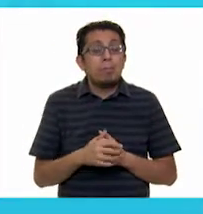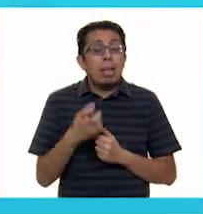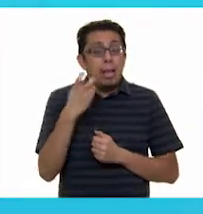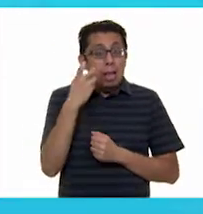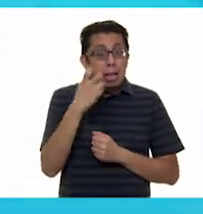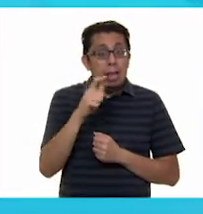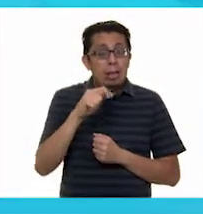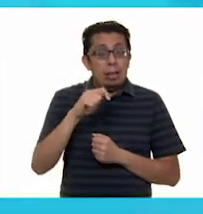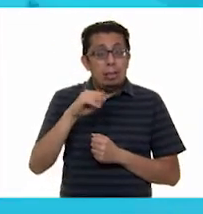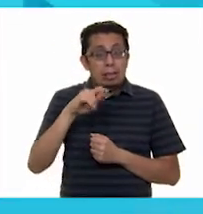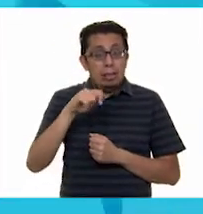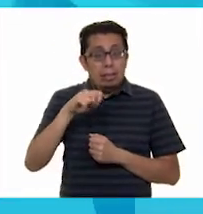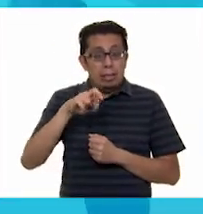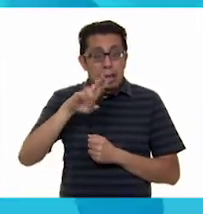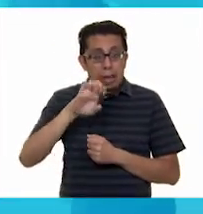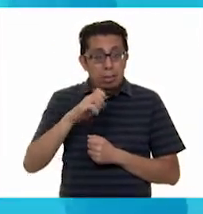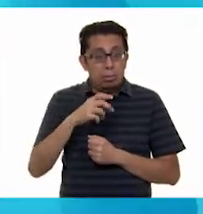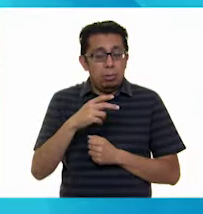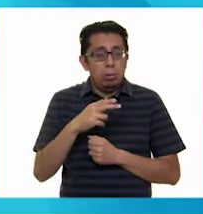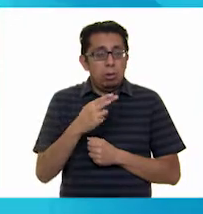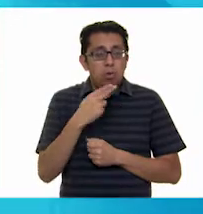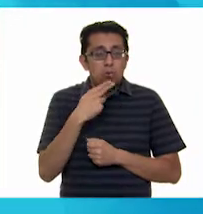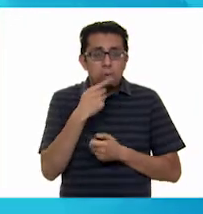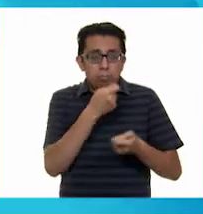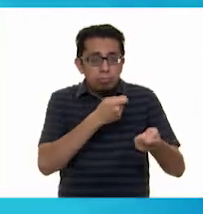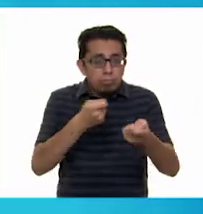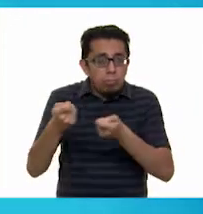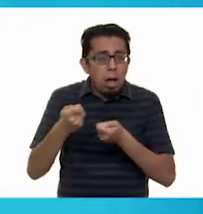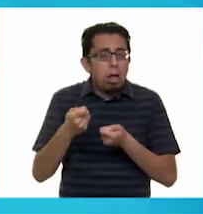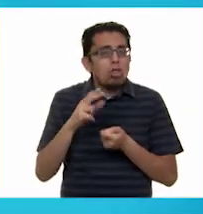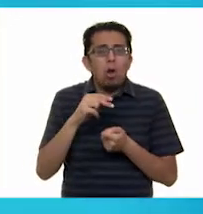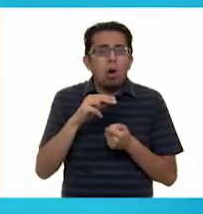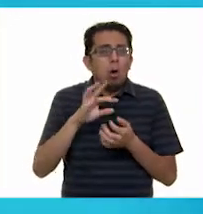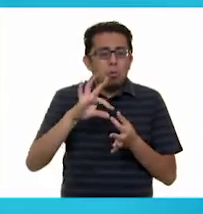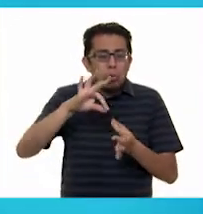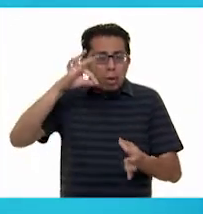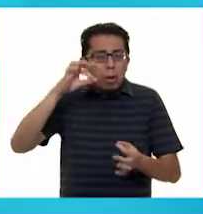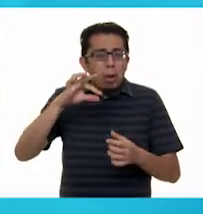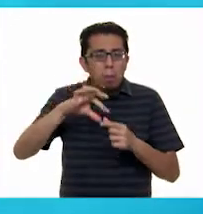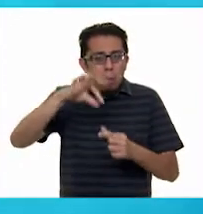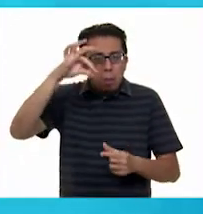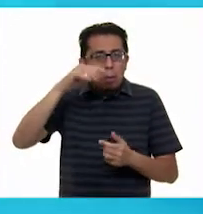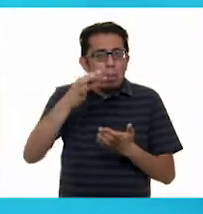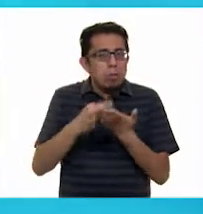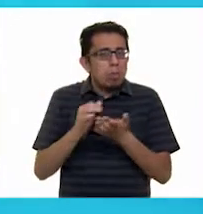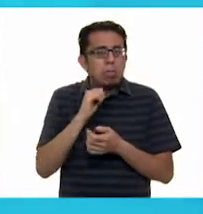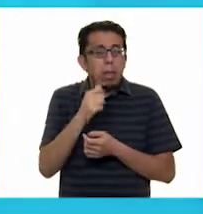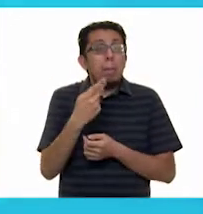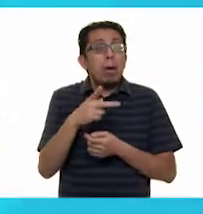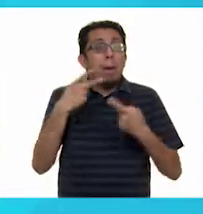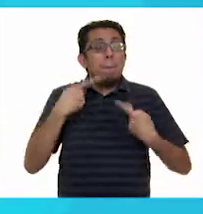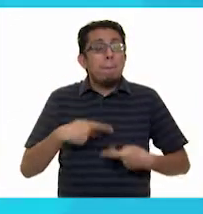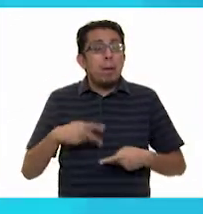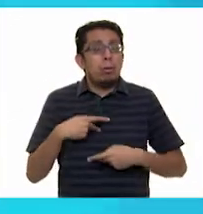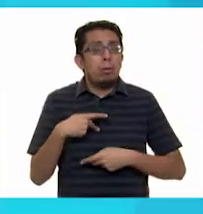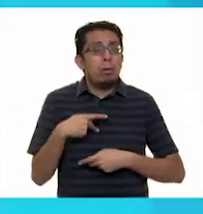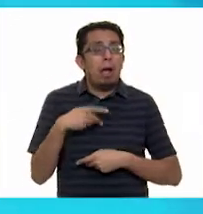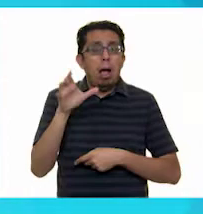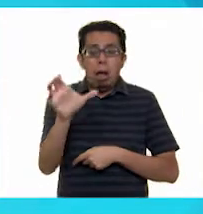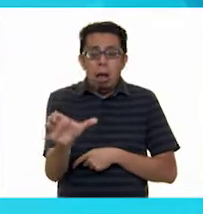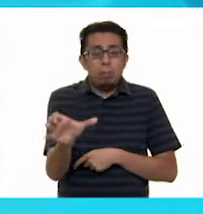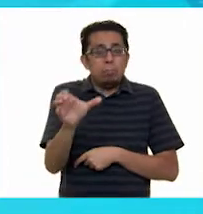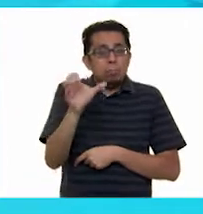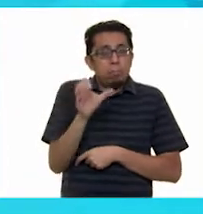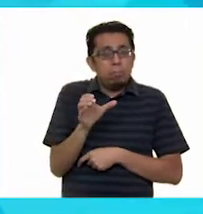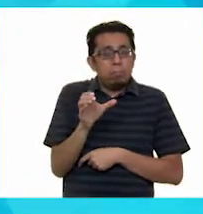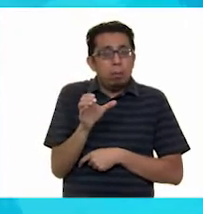manipulación directa no usan hilos o varillas para moverse, pero como dice su nombre, el titiritero lo toma directamente de la